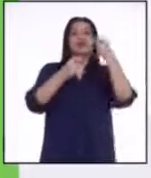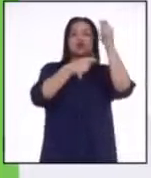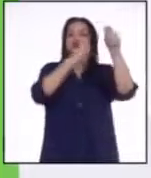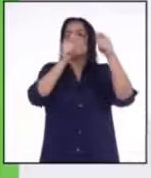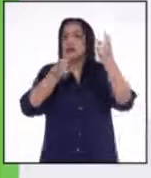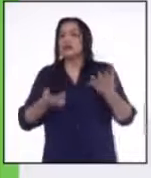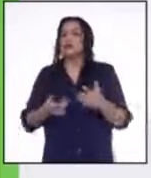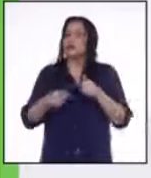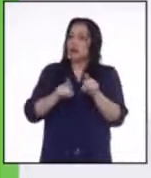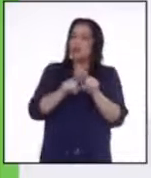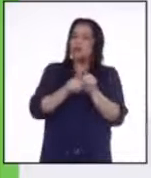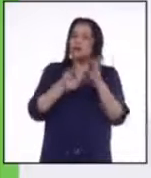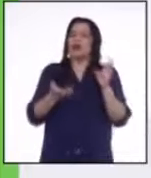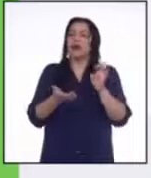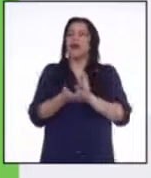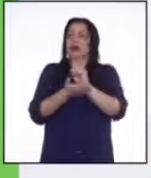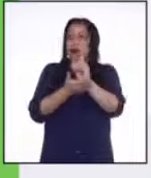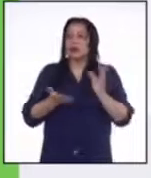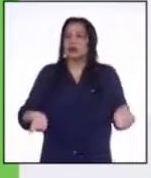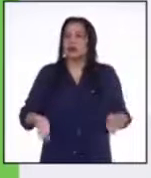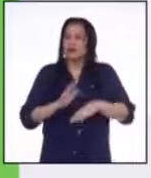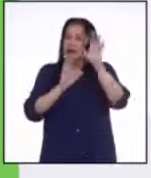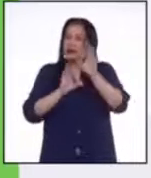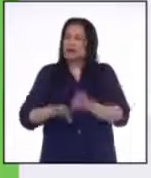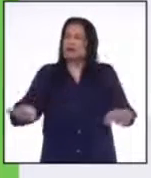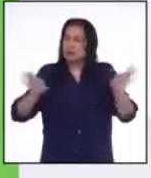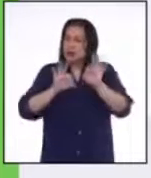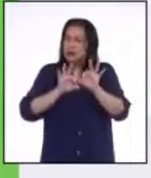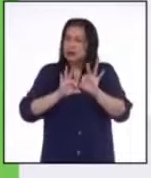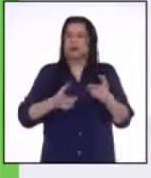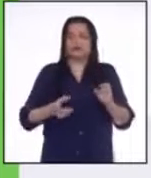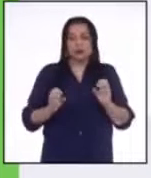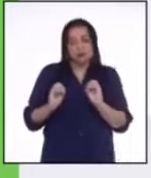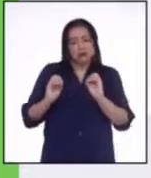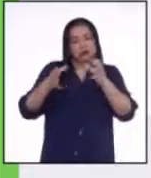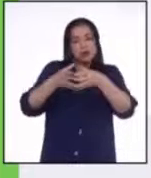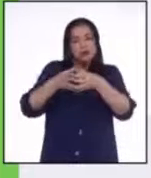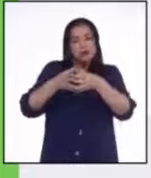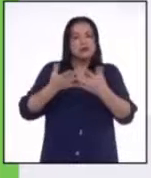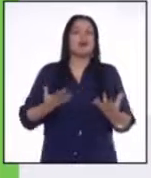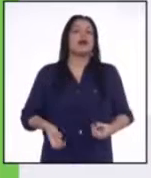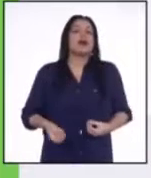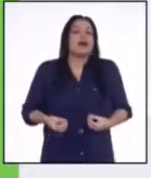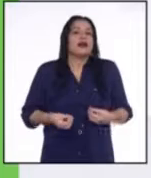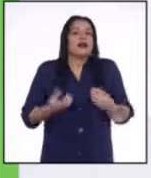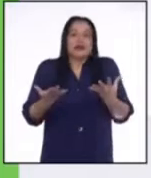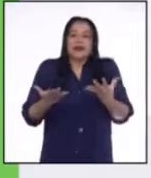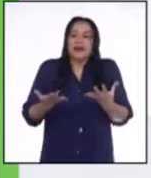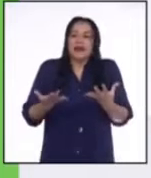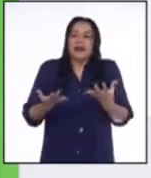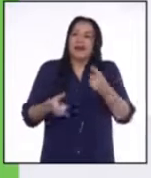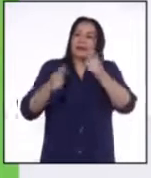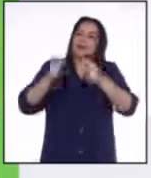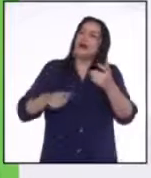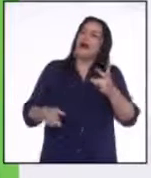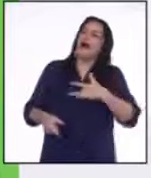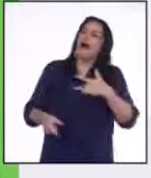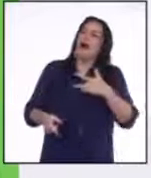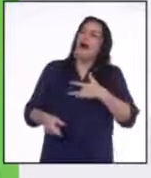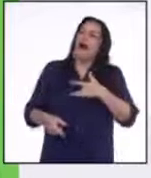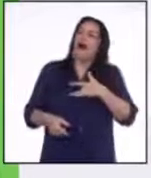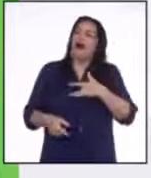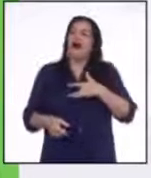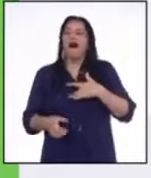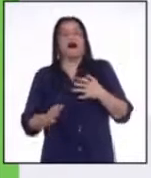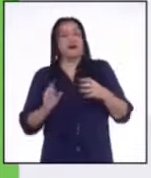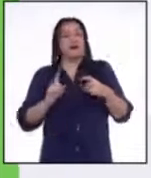hacemos educación. Pero lo más importante para nosotros es ser una institución generadora de emociones positivas. De